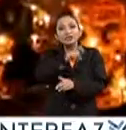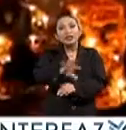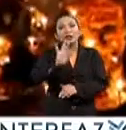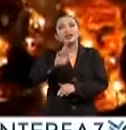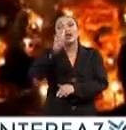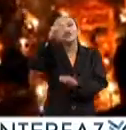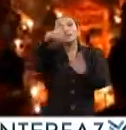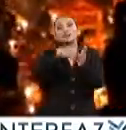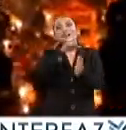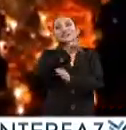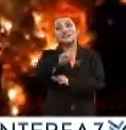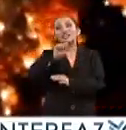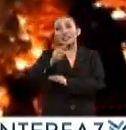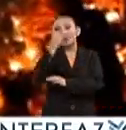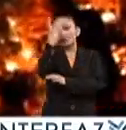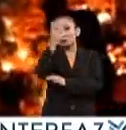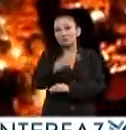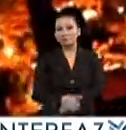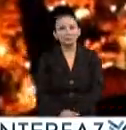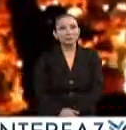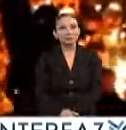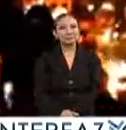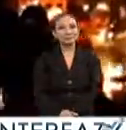142 mil 172